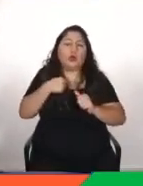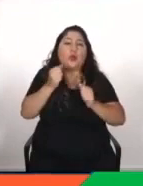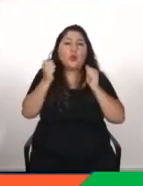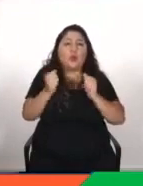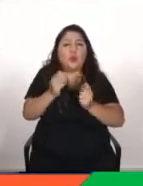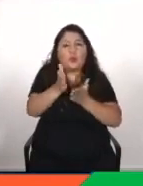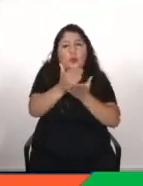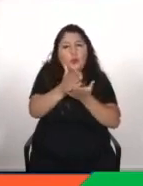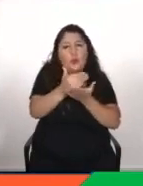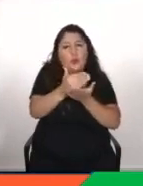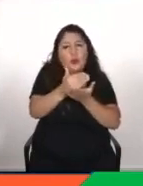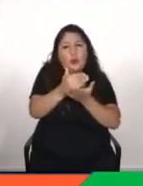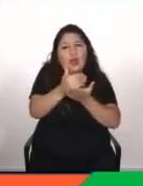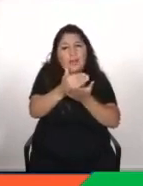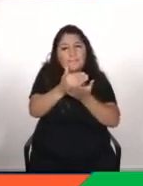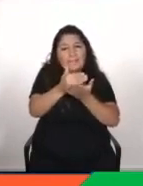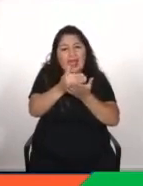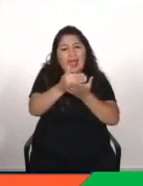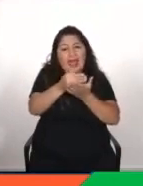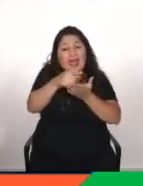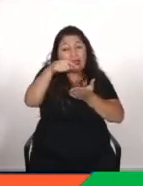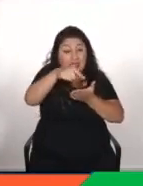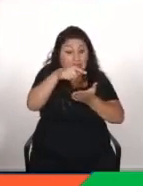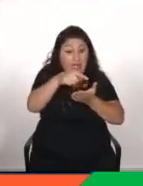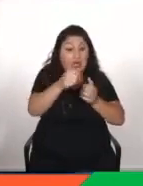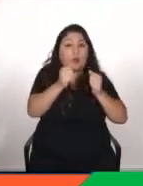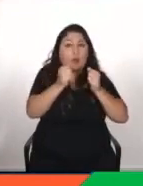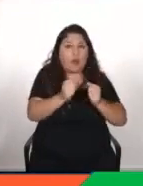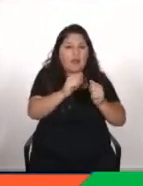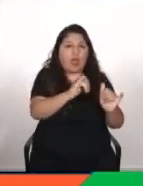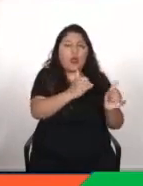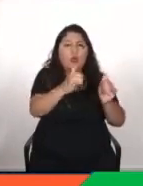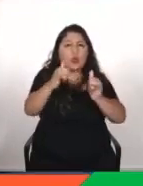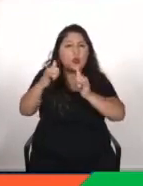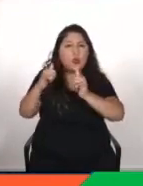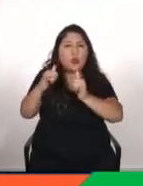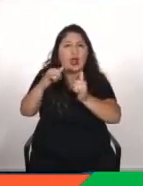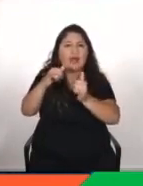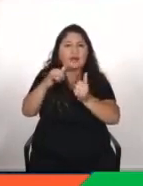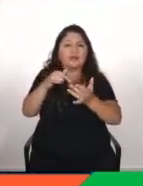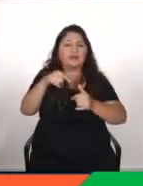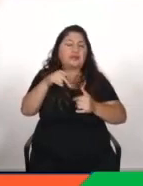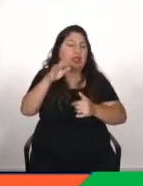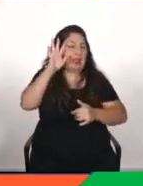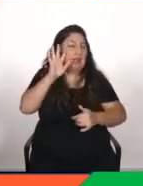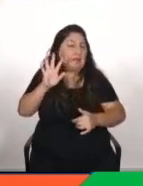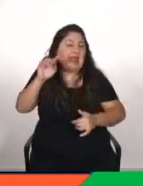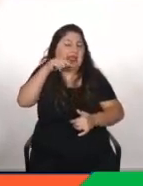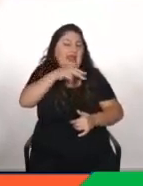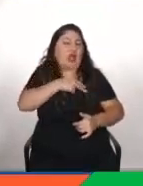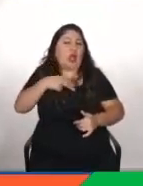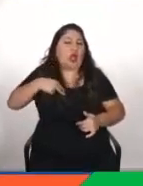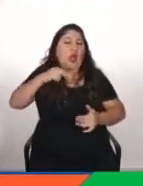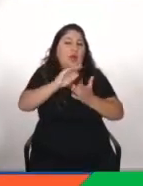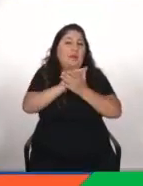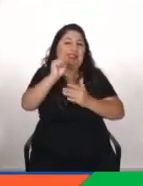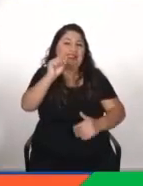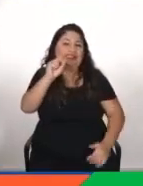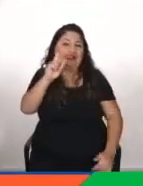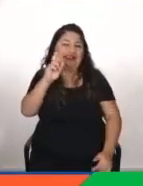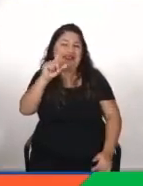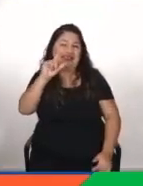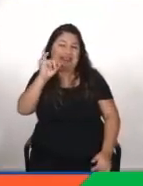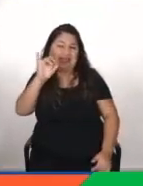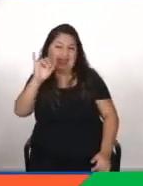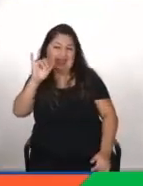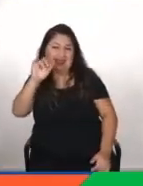cuáles son todas las tareas que tendría que hacer una máquina para poder jugar al ajedrez Imagínate que la máquina se llama Charlie ¿Vale? Y entonces yo te enseño a ti y te digo Oye, Charlie,